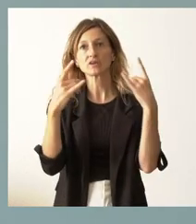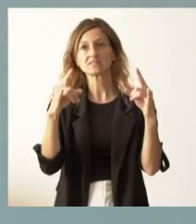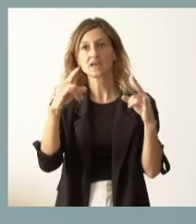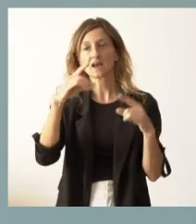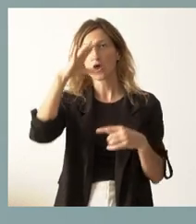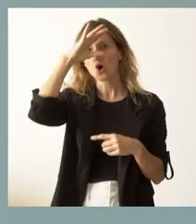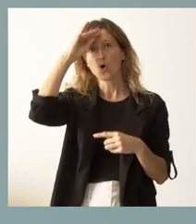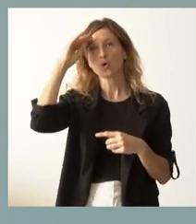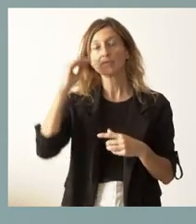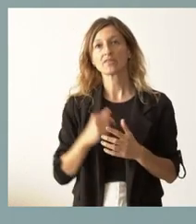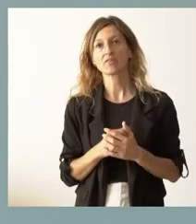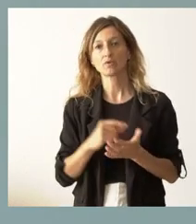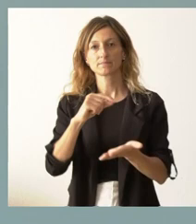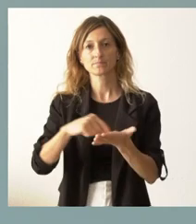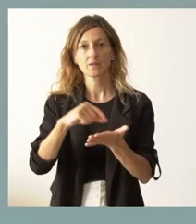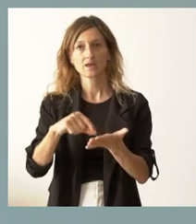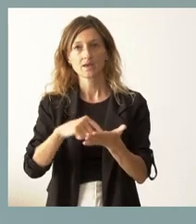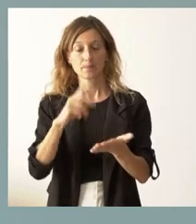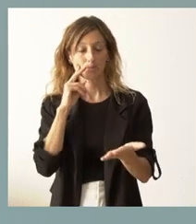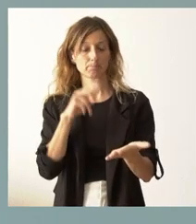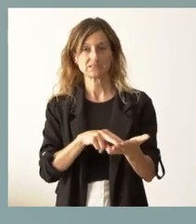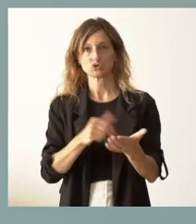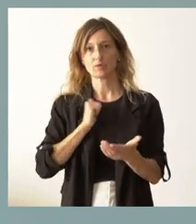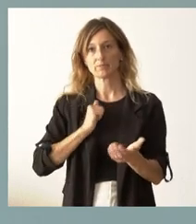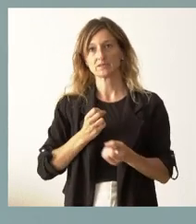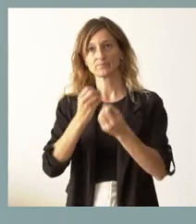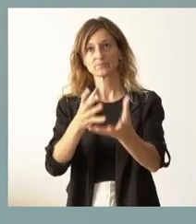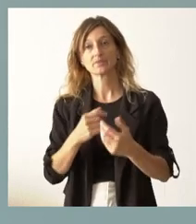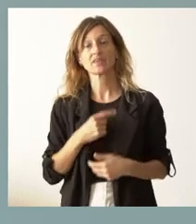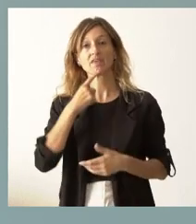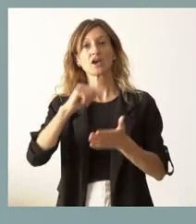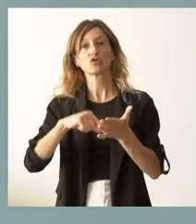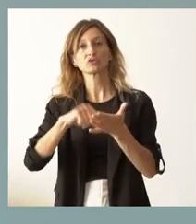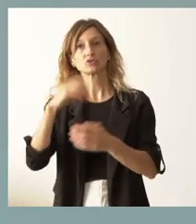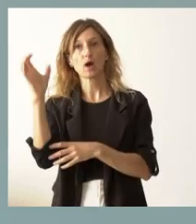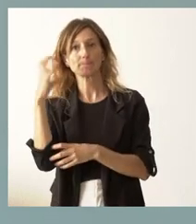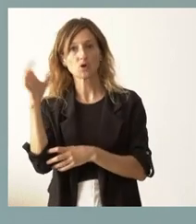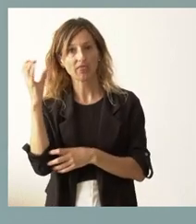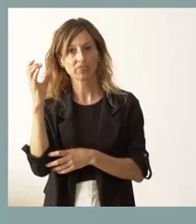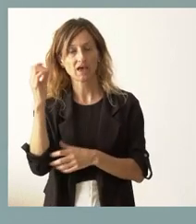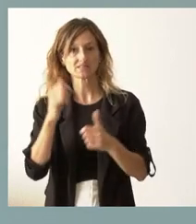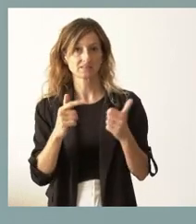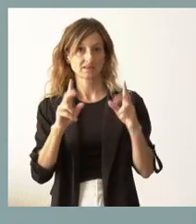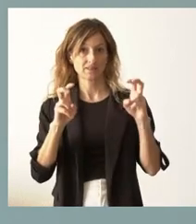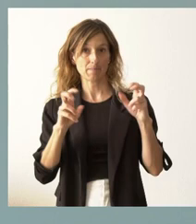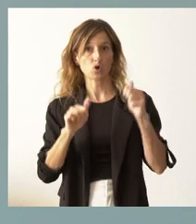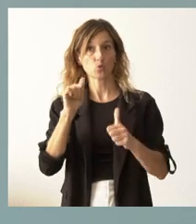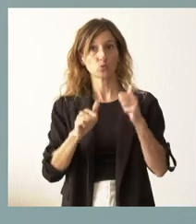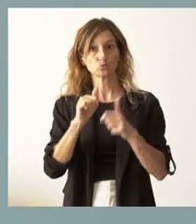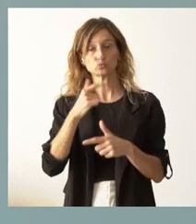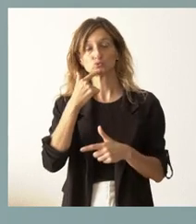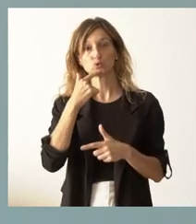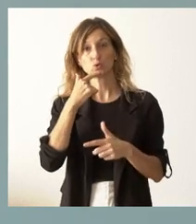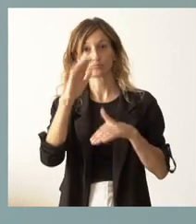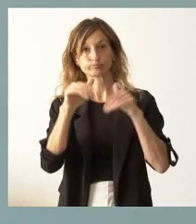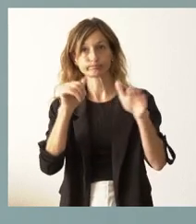si me permiten, es que lo tenía aquí apuntado ya que lo he visto, que me hablaban del contrato con las ambulancias y el concurso que se ha llevado a